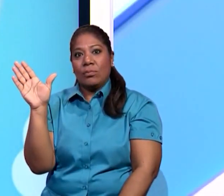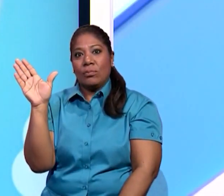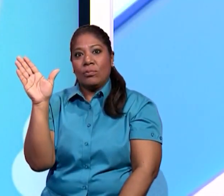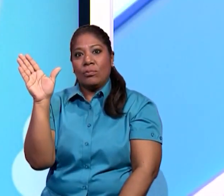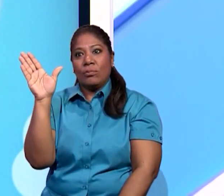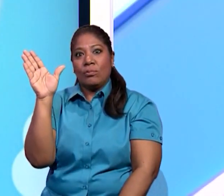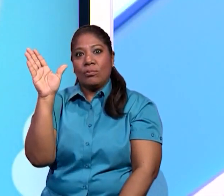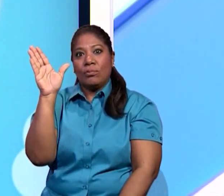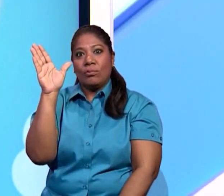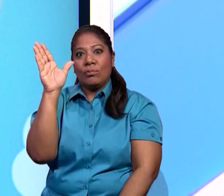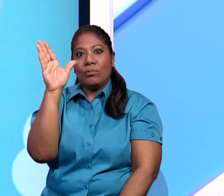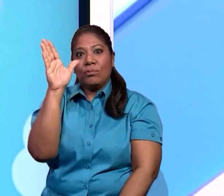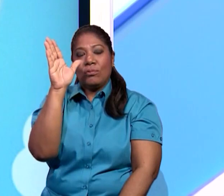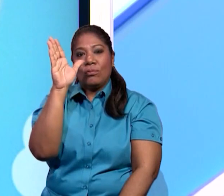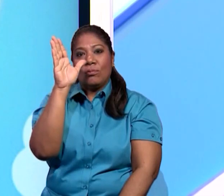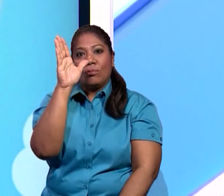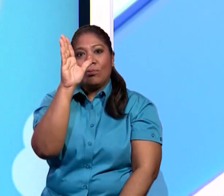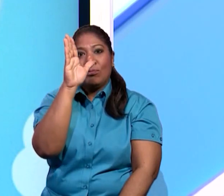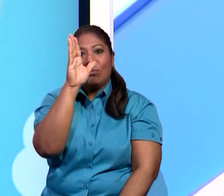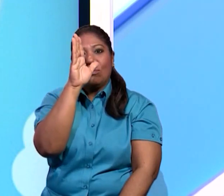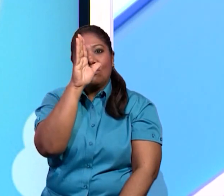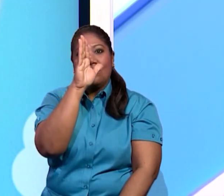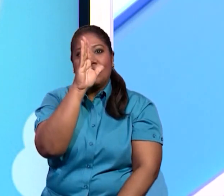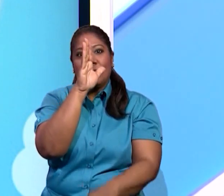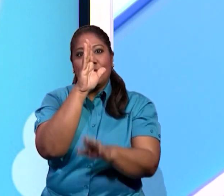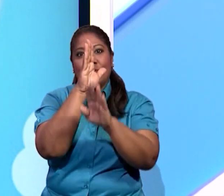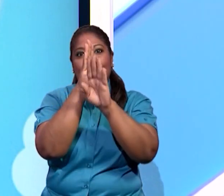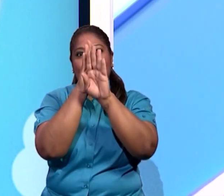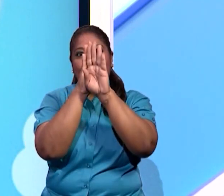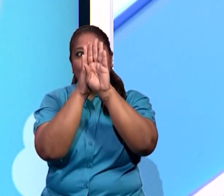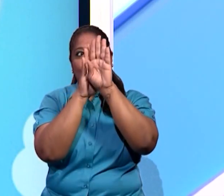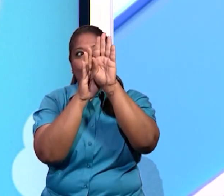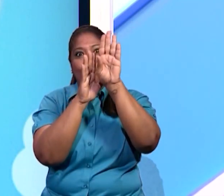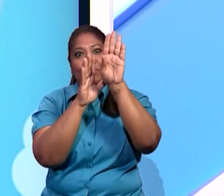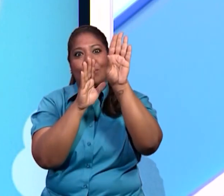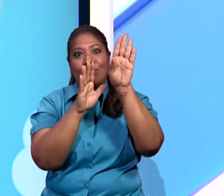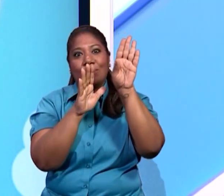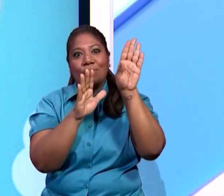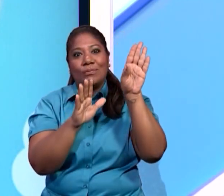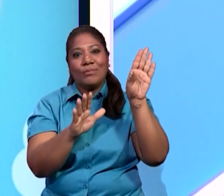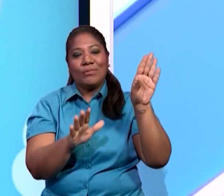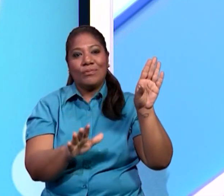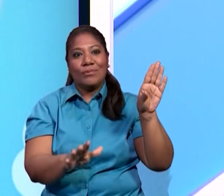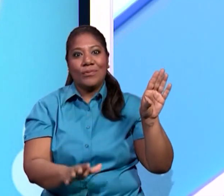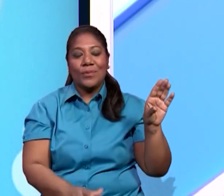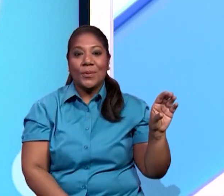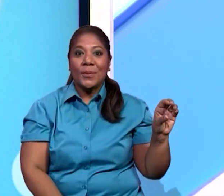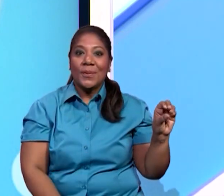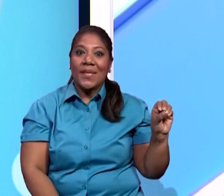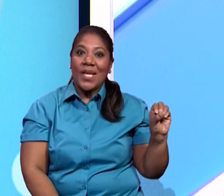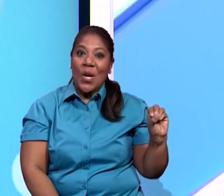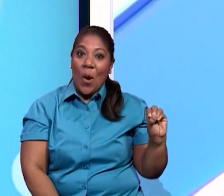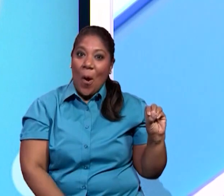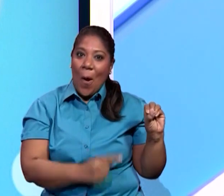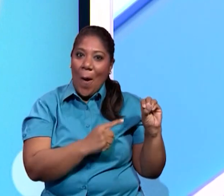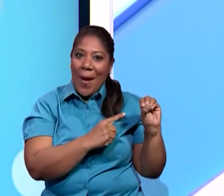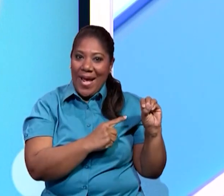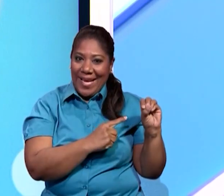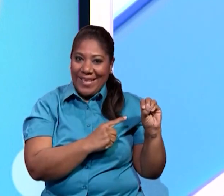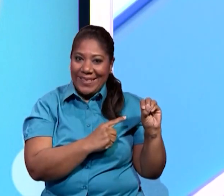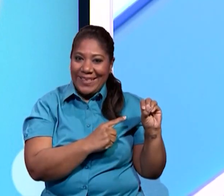tiempo, así mismo se va moviendo el sol, porque el sol se oculta por el